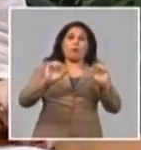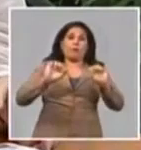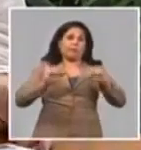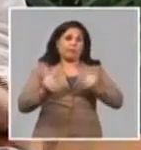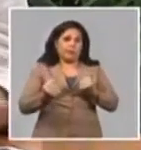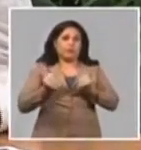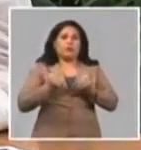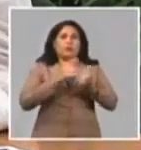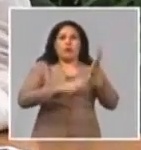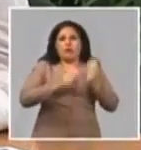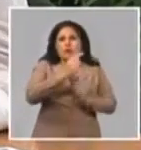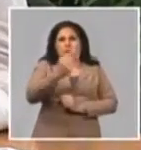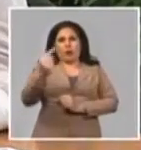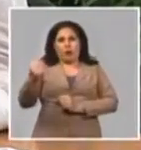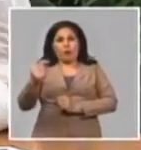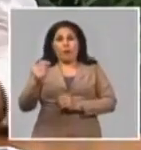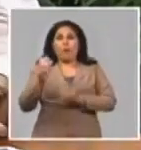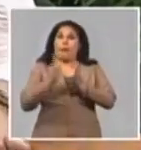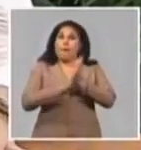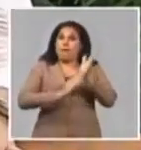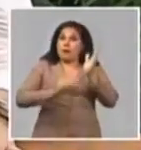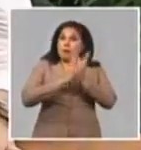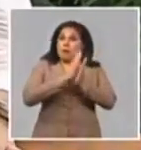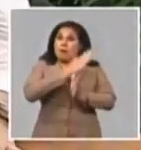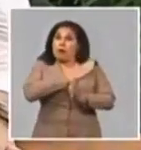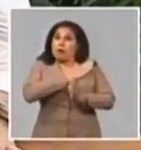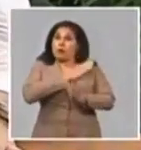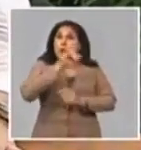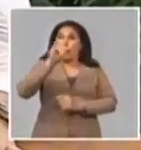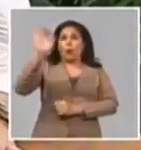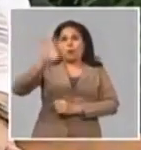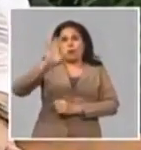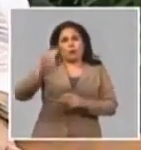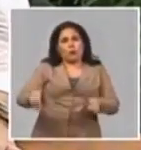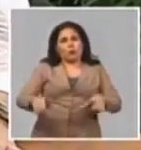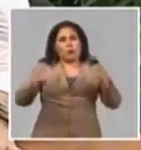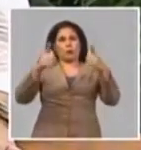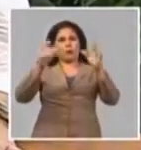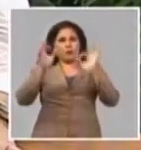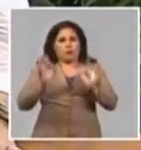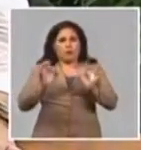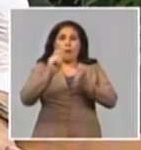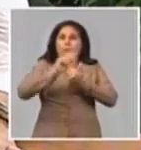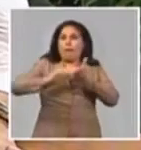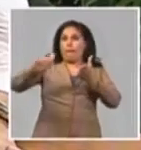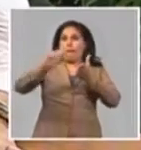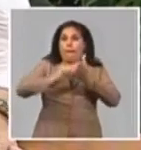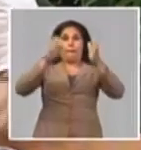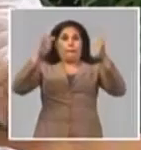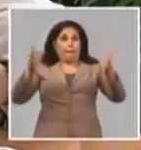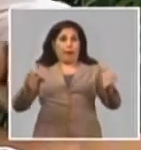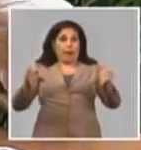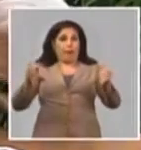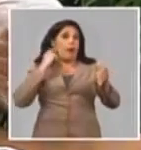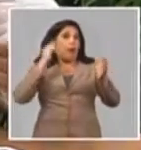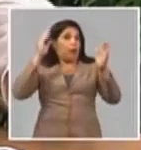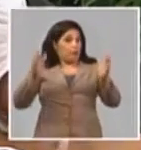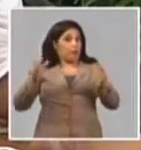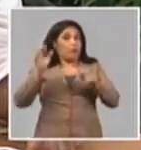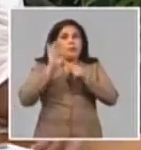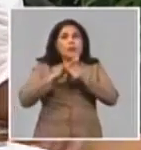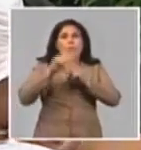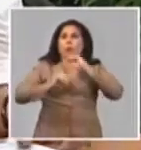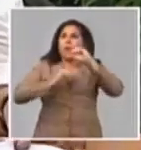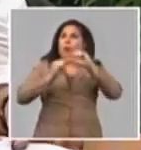en los territorios, y entonces en vez de marzo nos dio que cumplimos a un 9% el plan del año, o que empezamos a